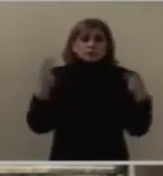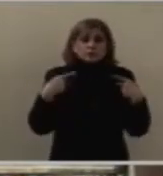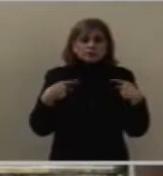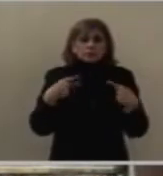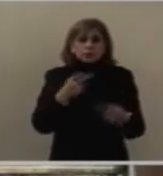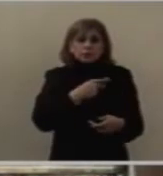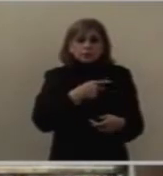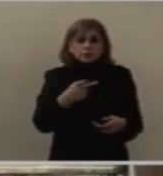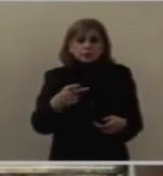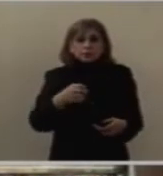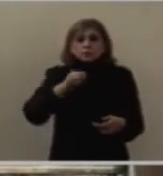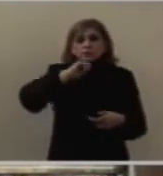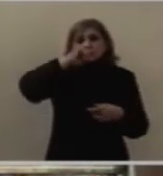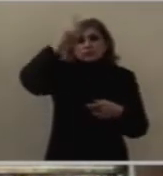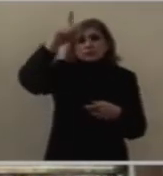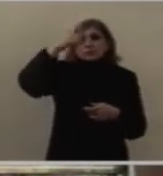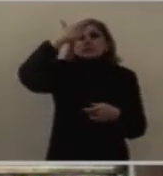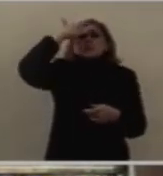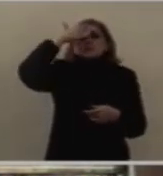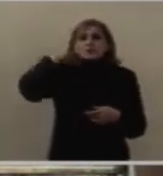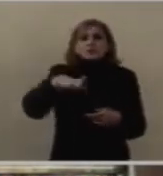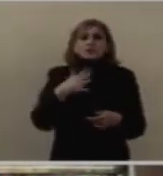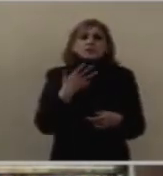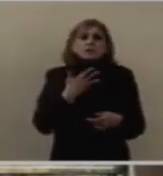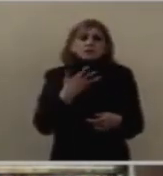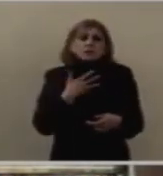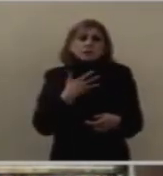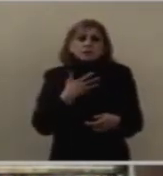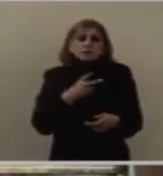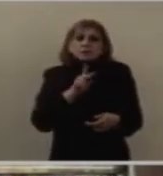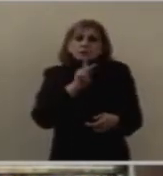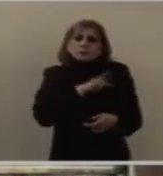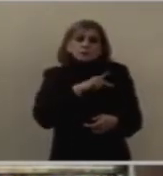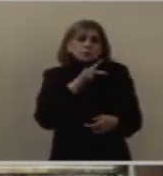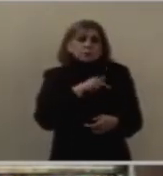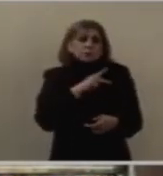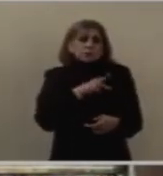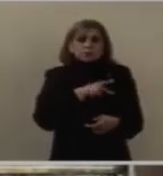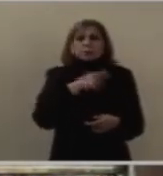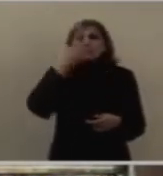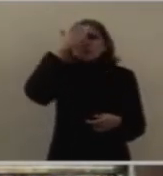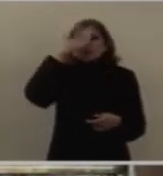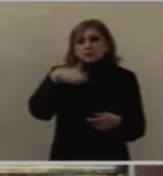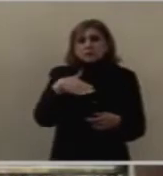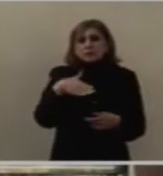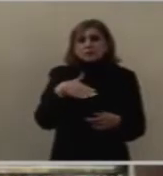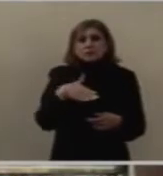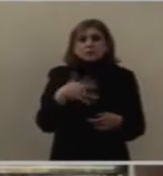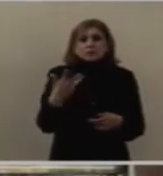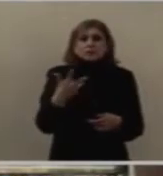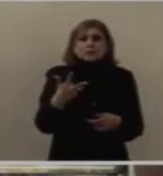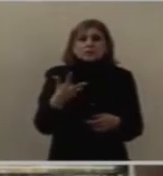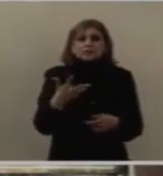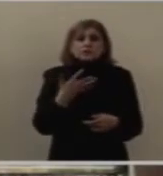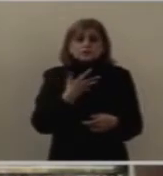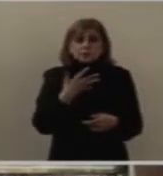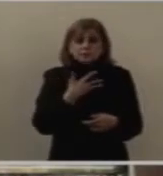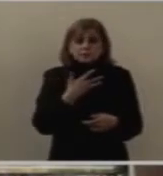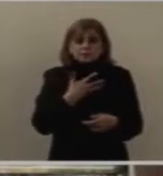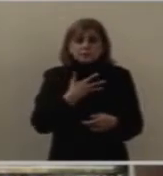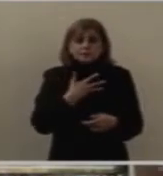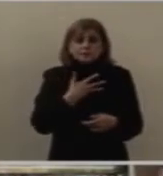sabe que lo que tiene no es suyo, que lo que es y lo que tiene